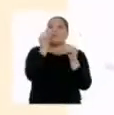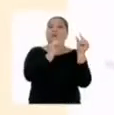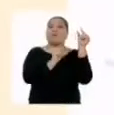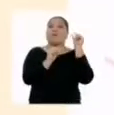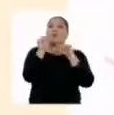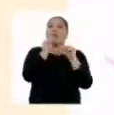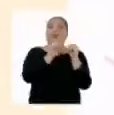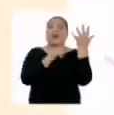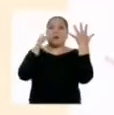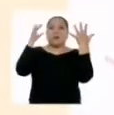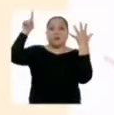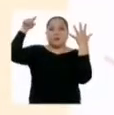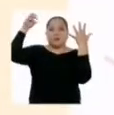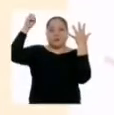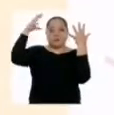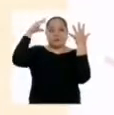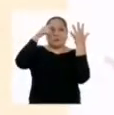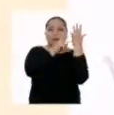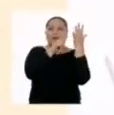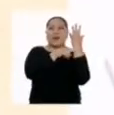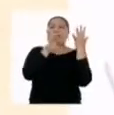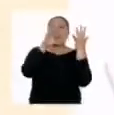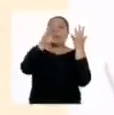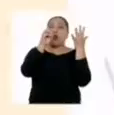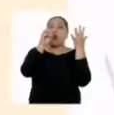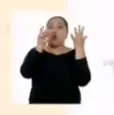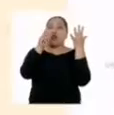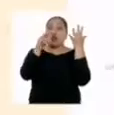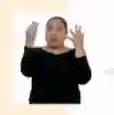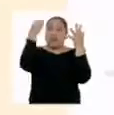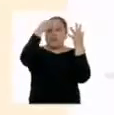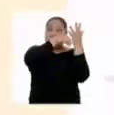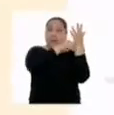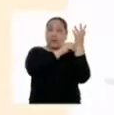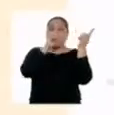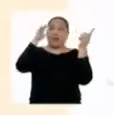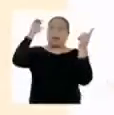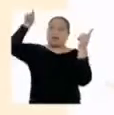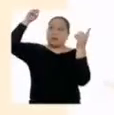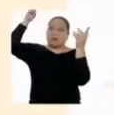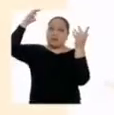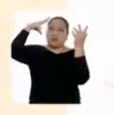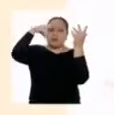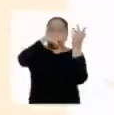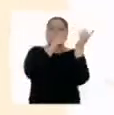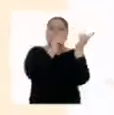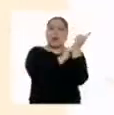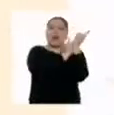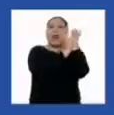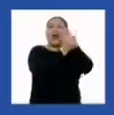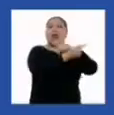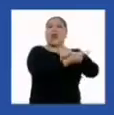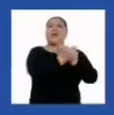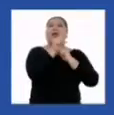el dióxido de carbono en glucosa, que es una especie de fuente de alimento para las plantas.